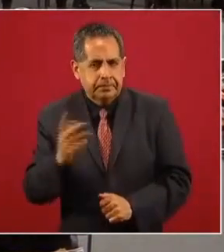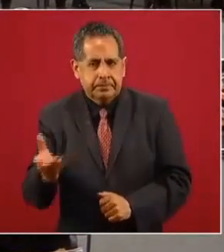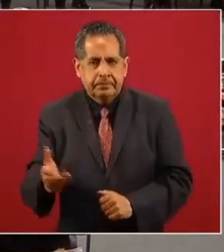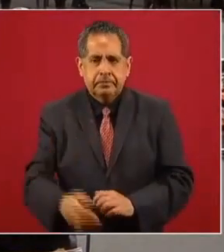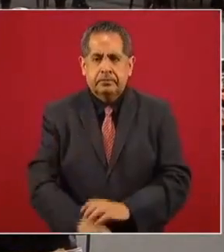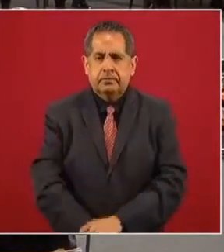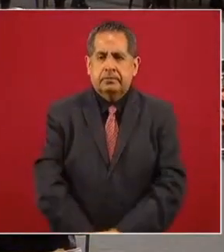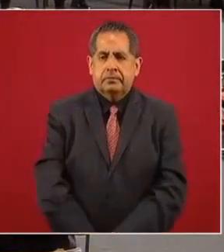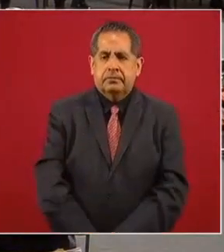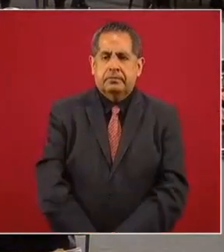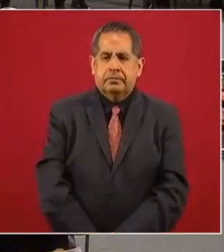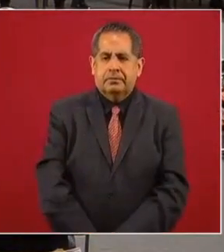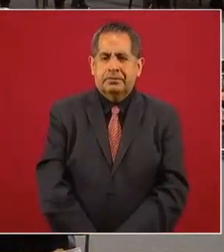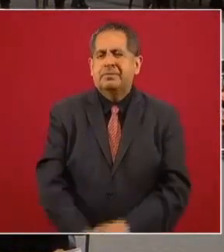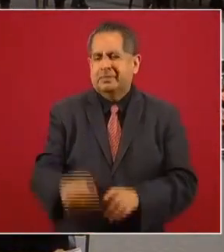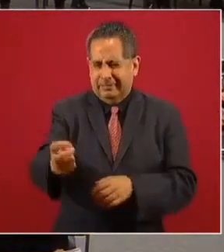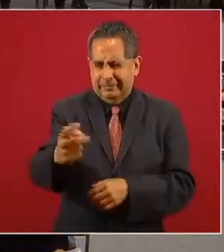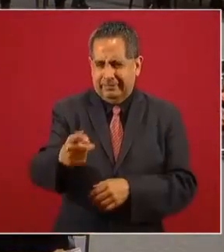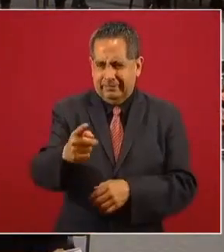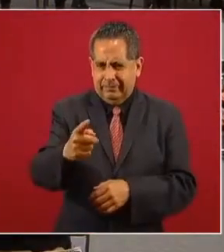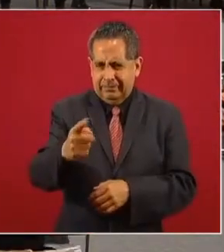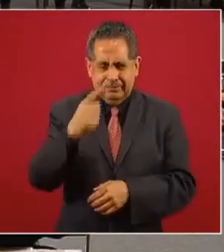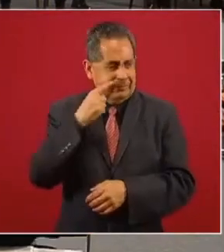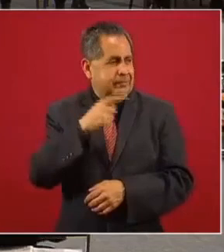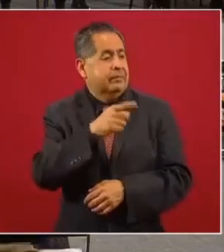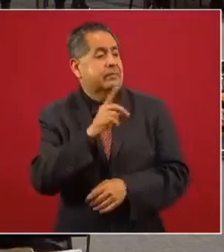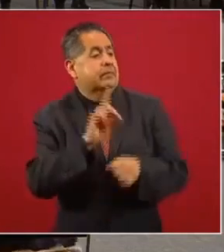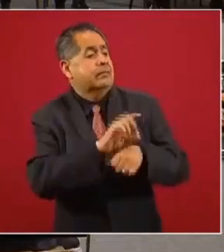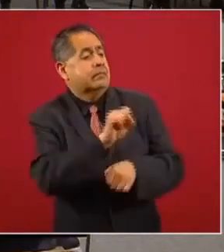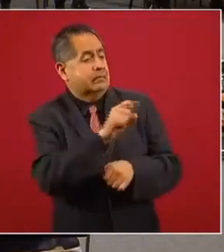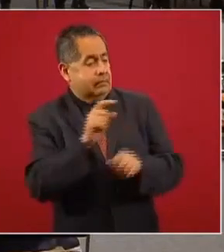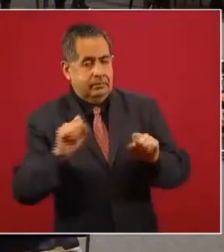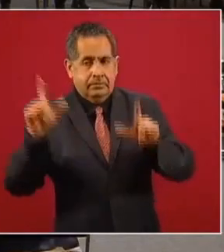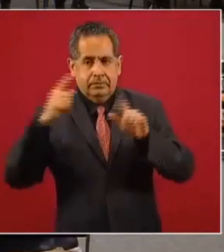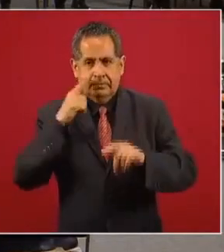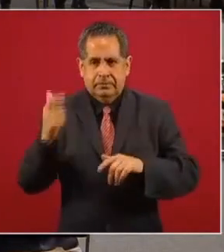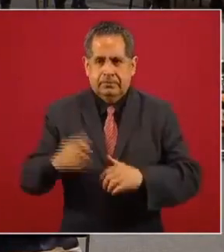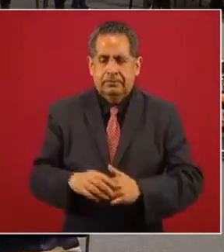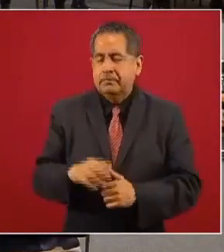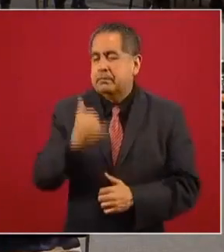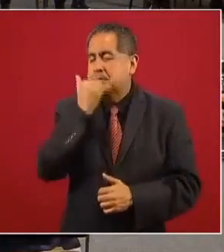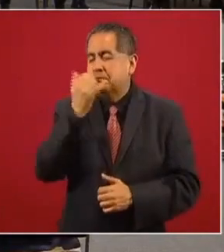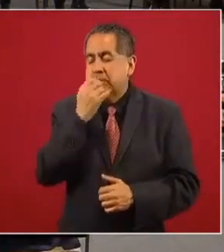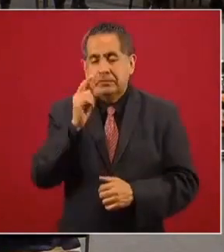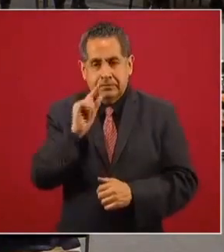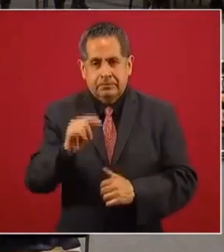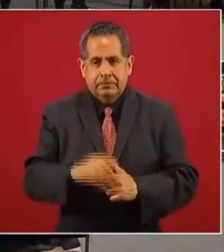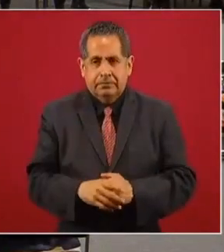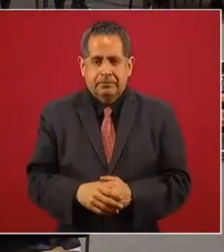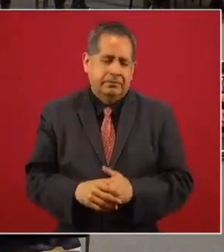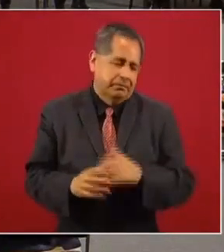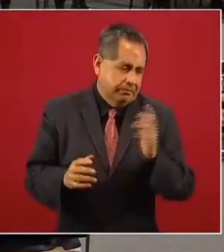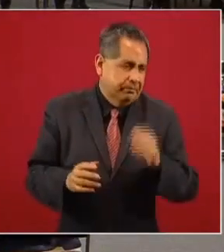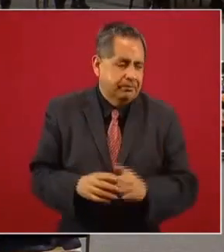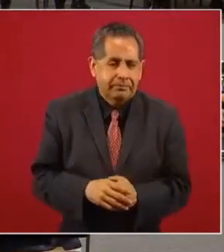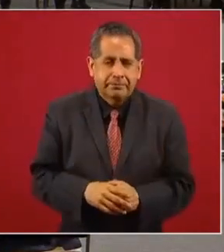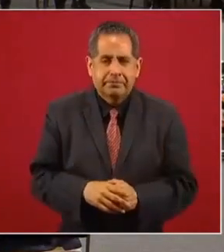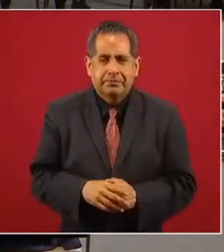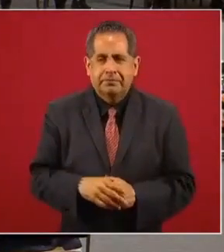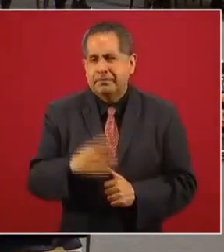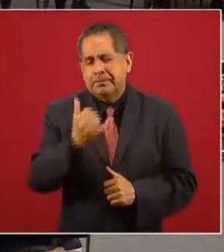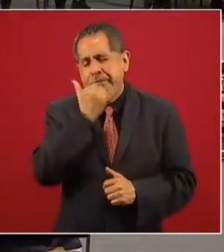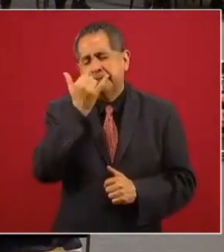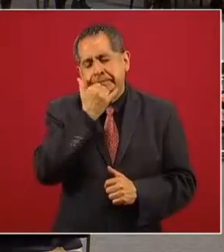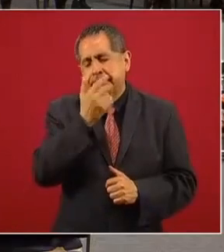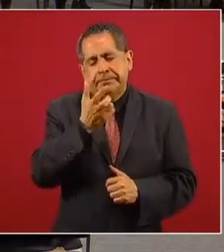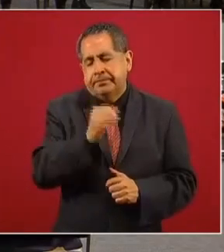estados. Esa, pon la del sábado. Miren la imprecisión. Pero esto, pues son